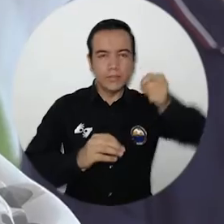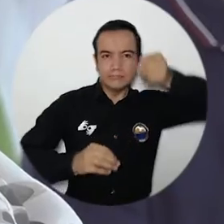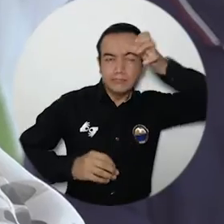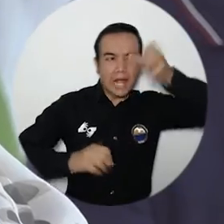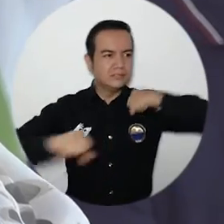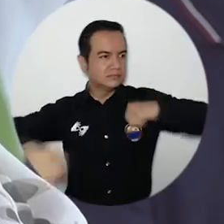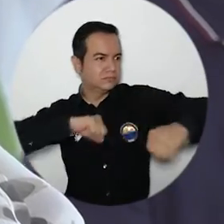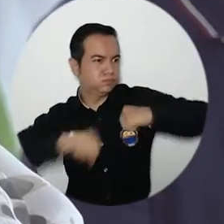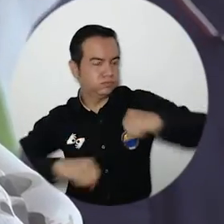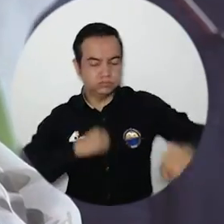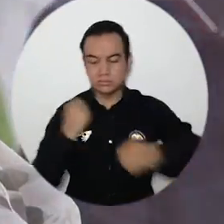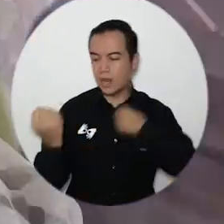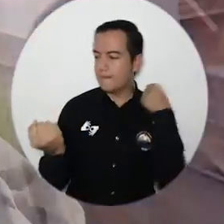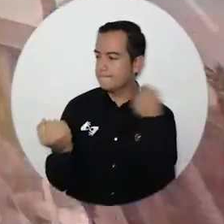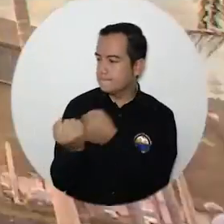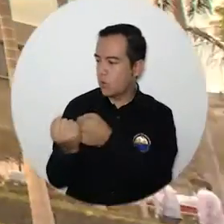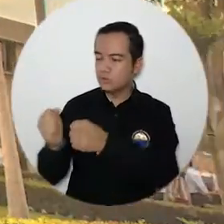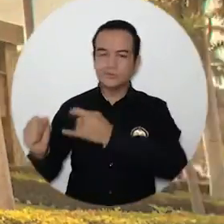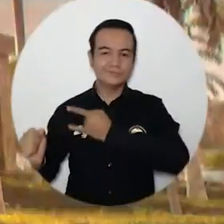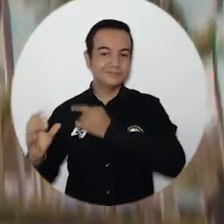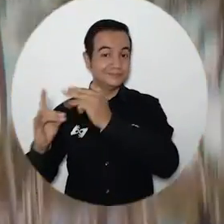crecimiento y desarrollo de la alma mater.